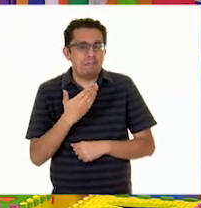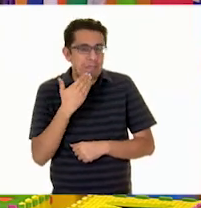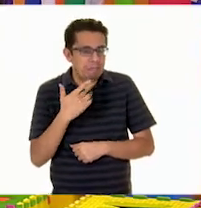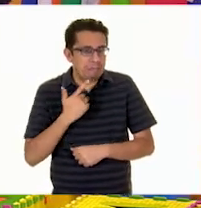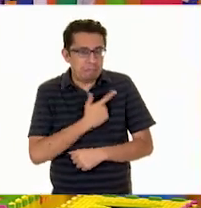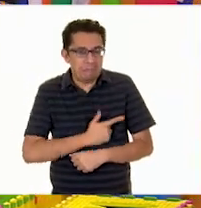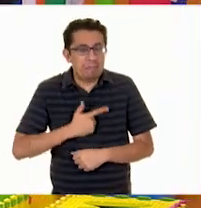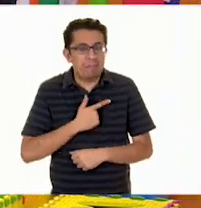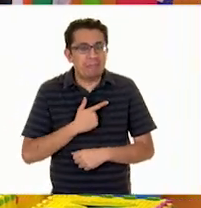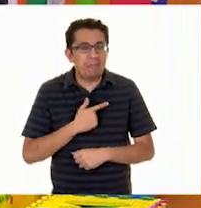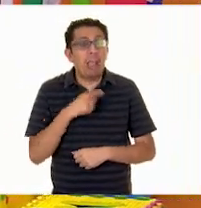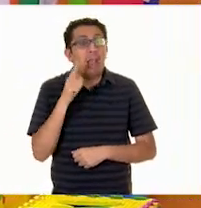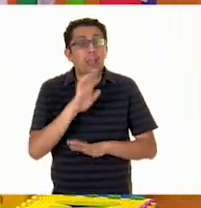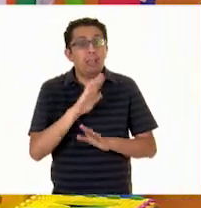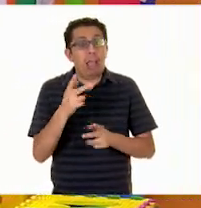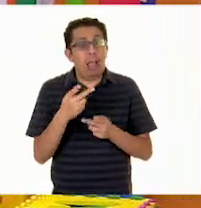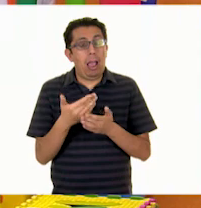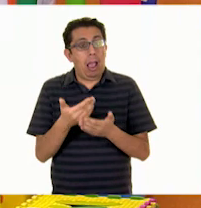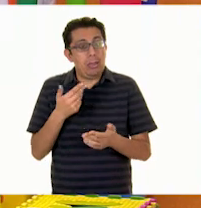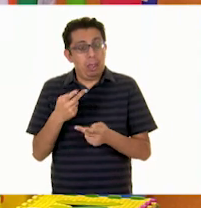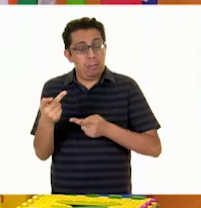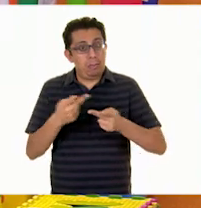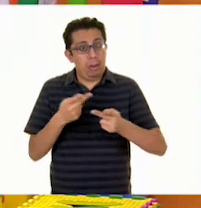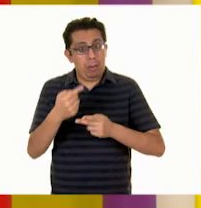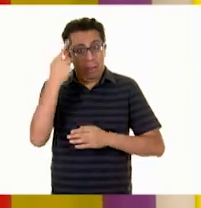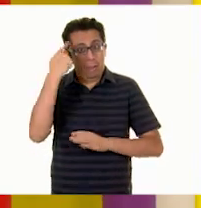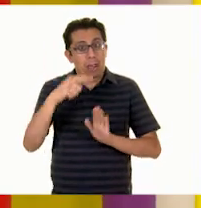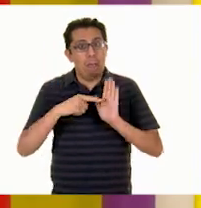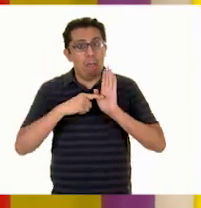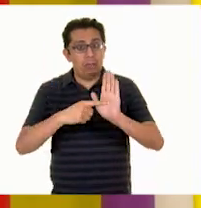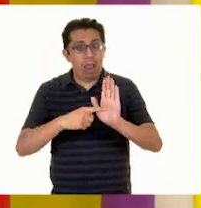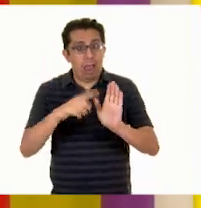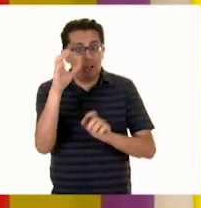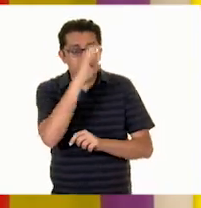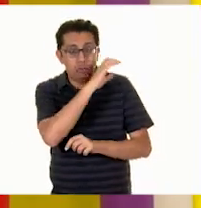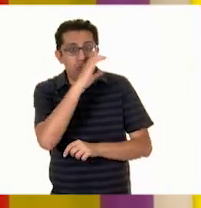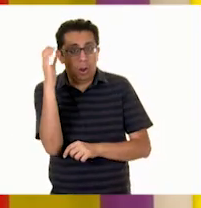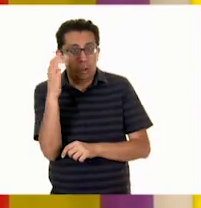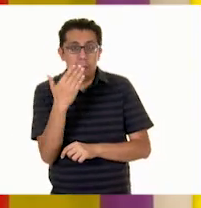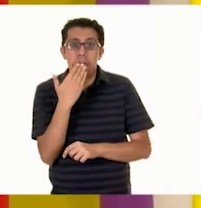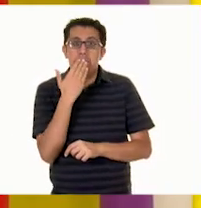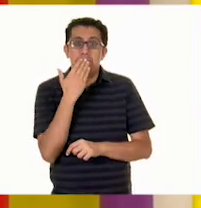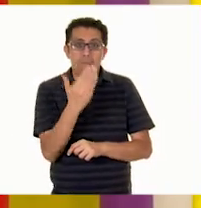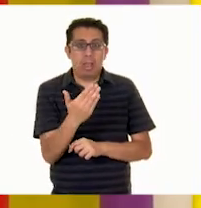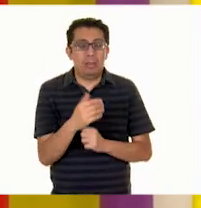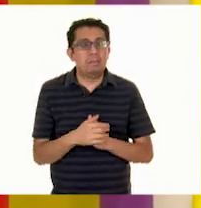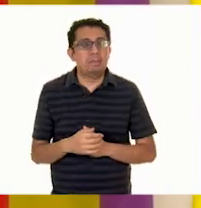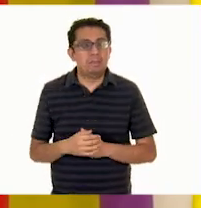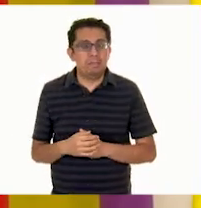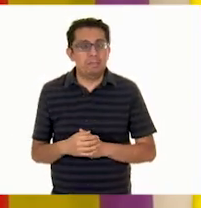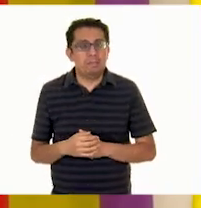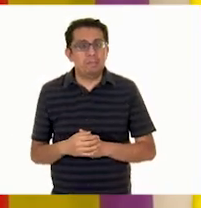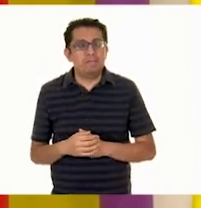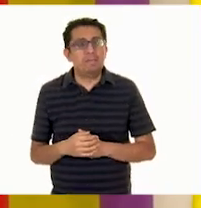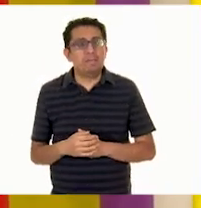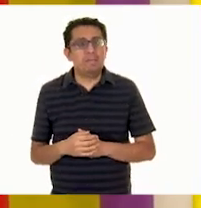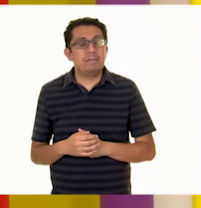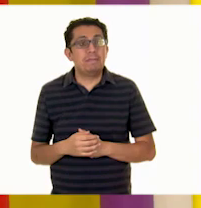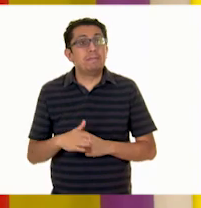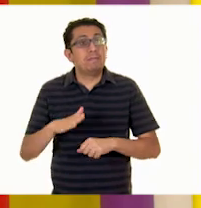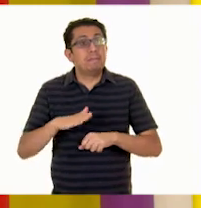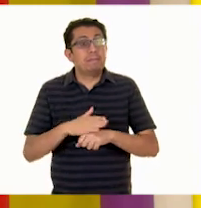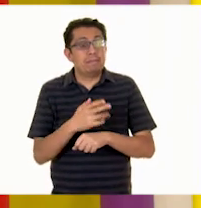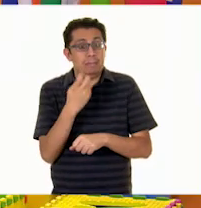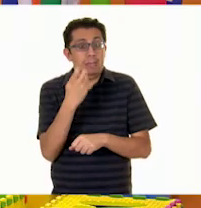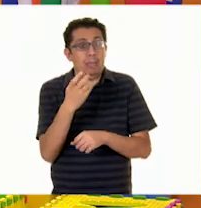Eric! Y qué bueno que vinieras preparado para mostrarles a nuestros niños algunas imágenes, aparte de lo que nos enseñó Daniela. Porque